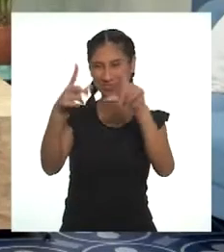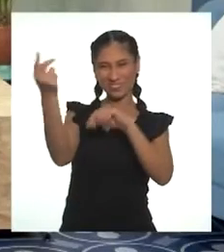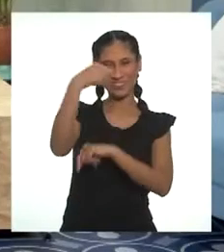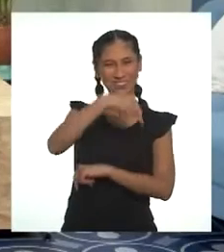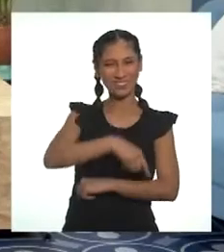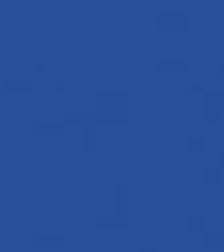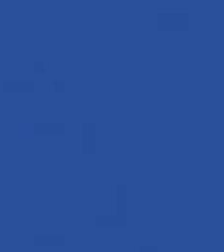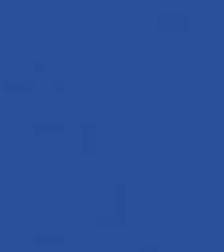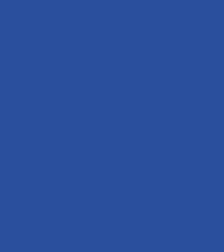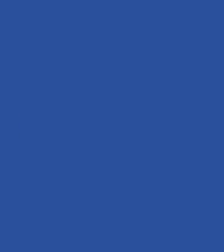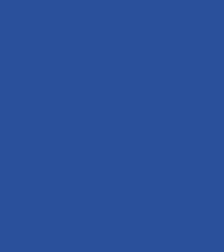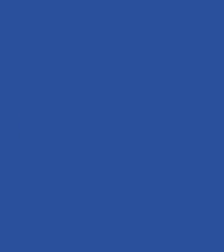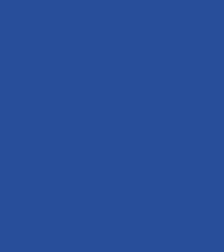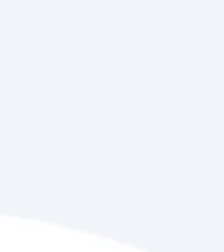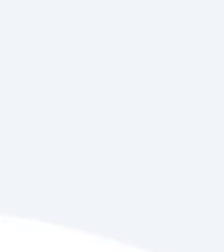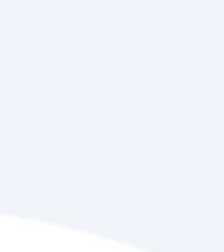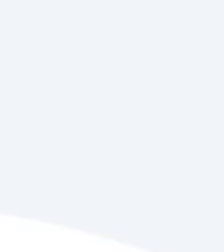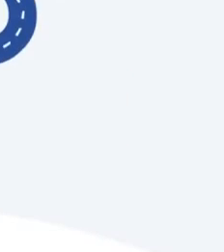regresamos después del corte.